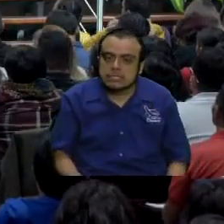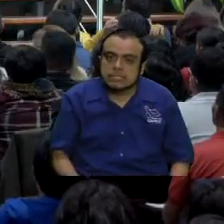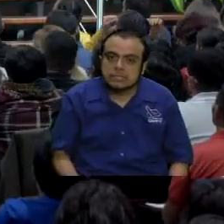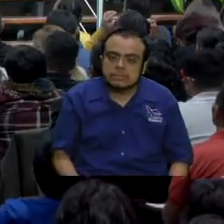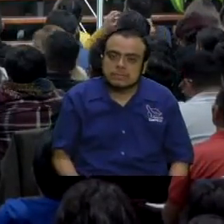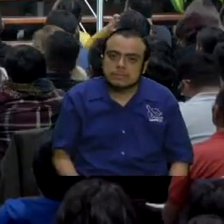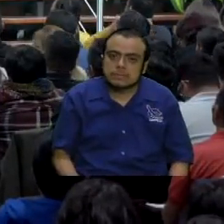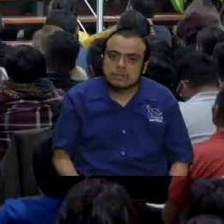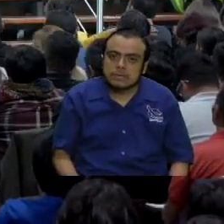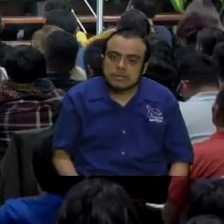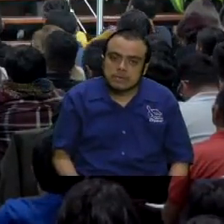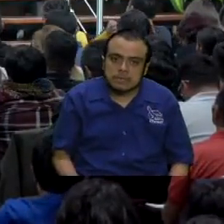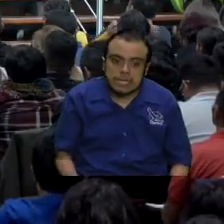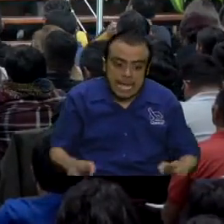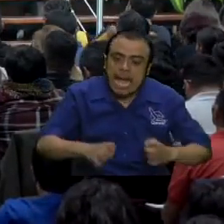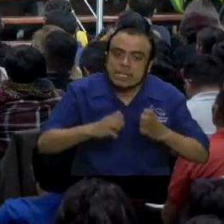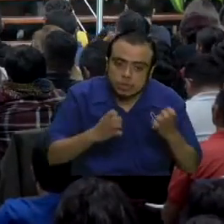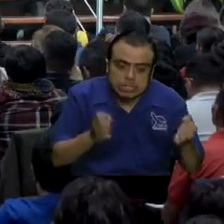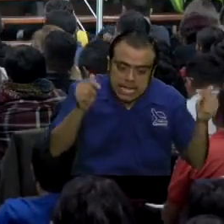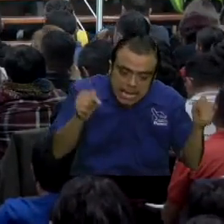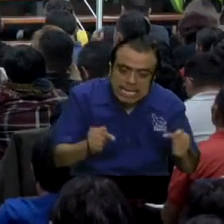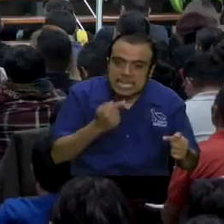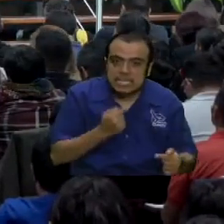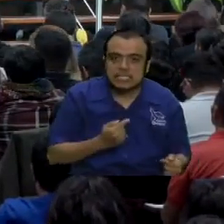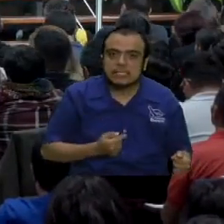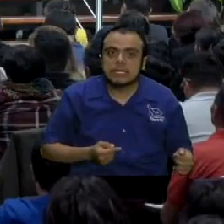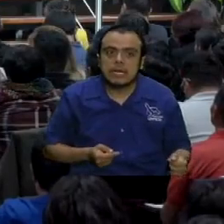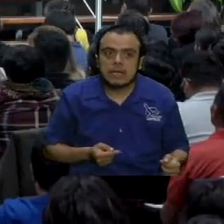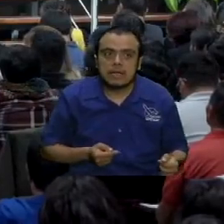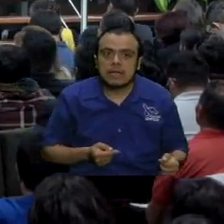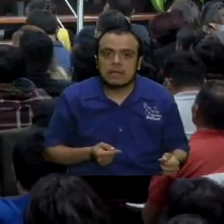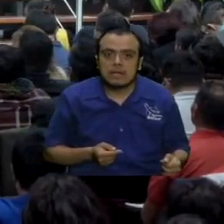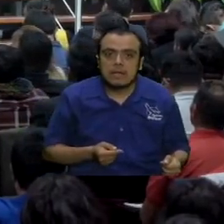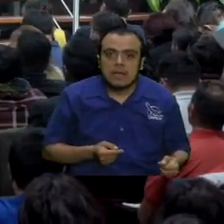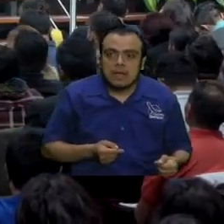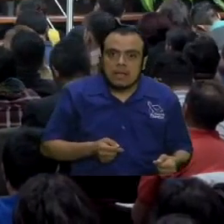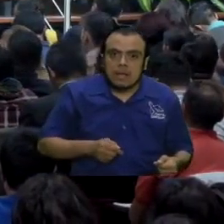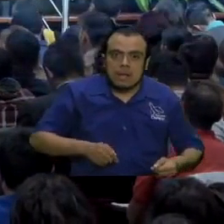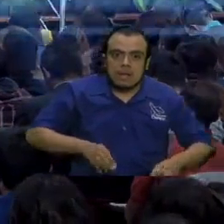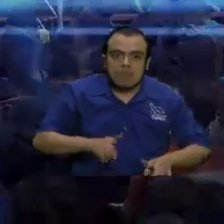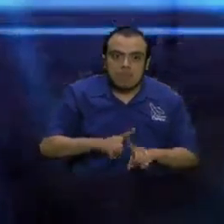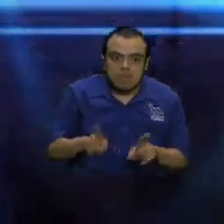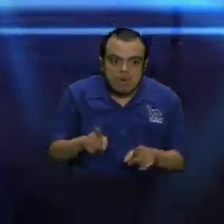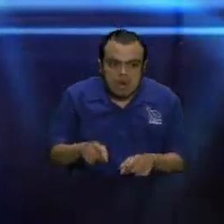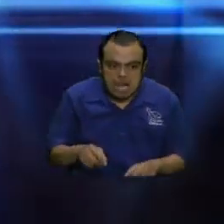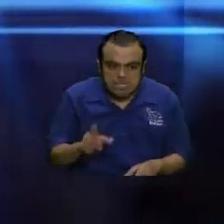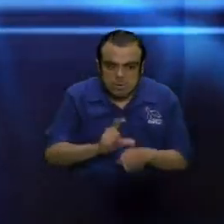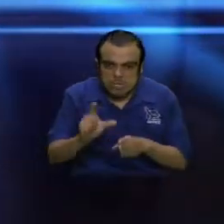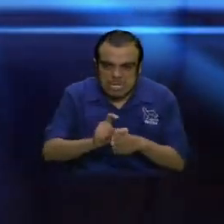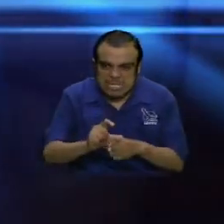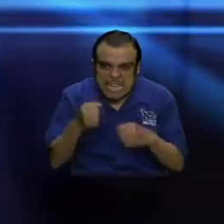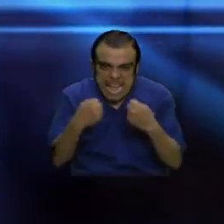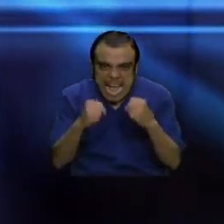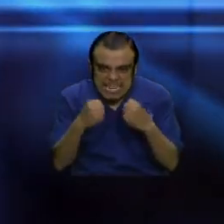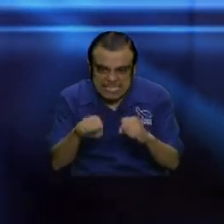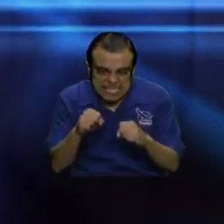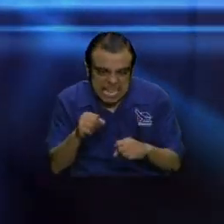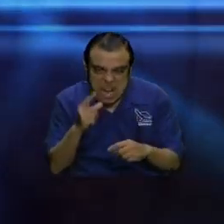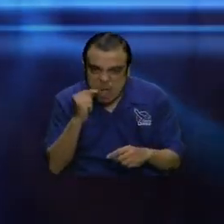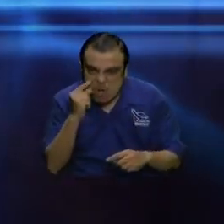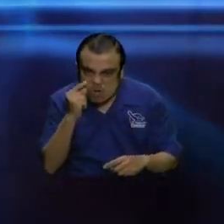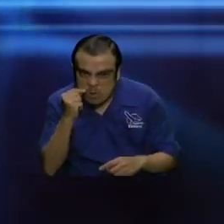Y entonces aquí dice otra cosa, por la astucia de los hombres, por las artimañas